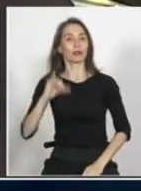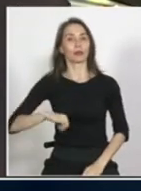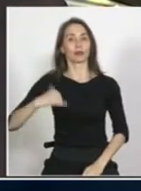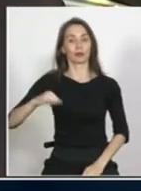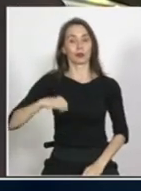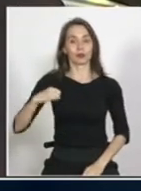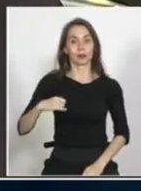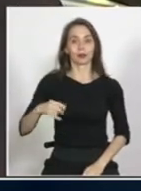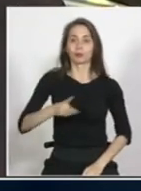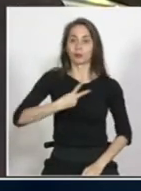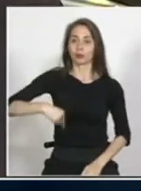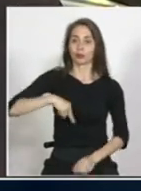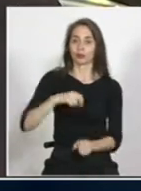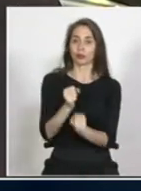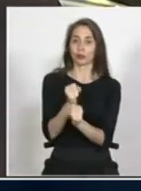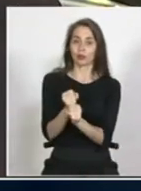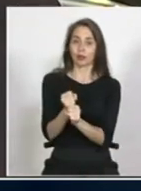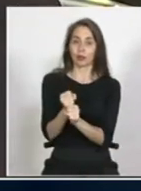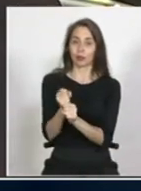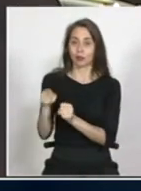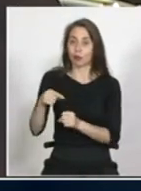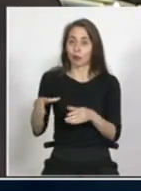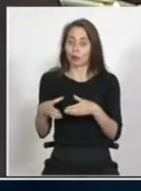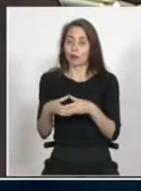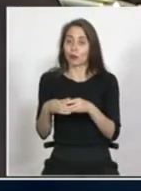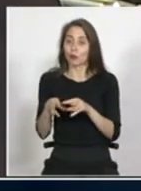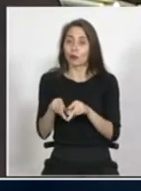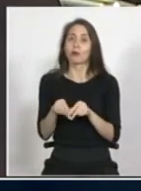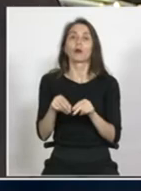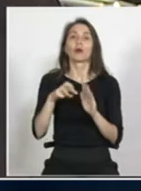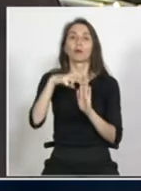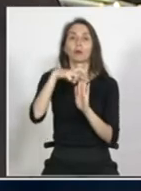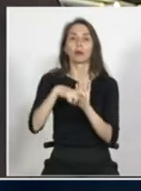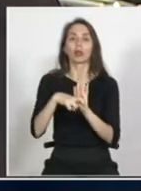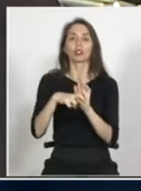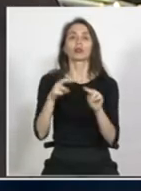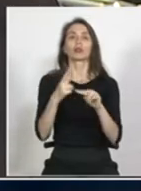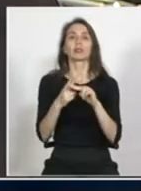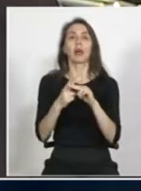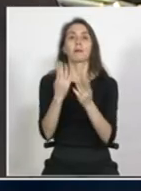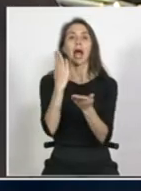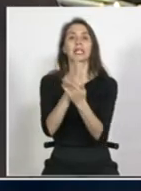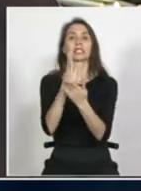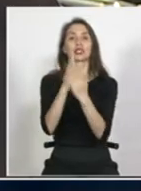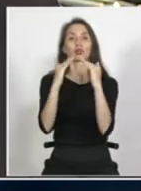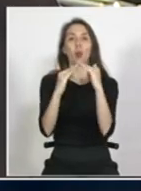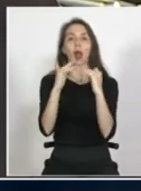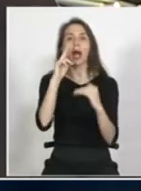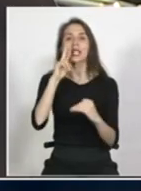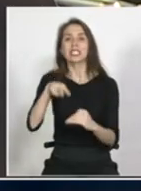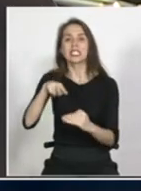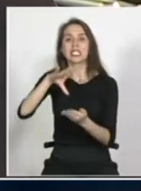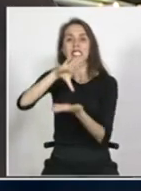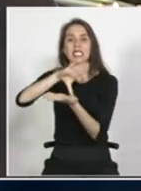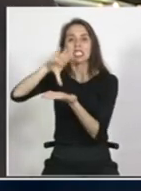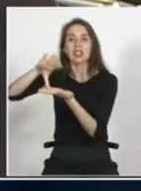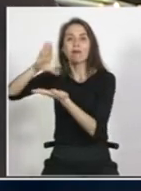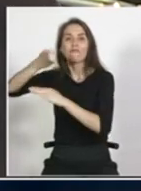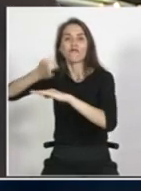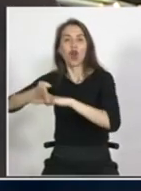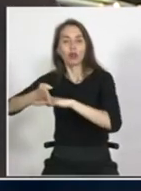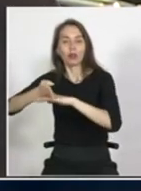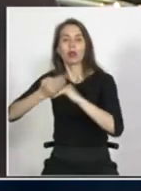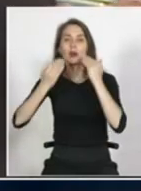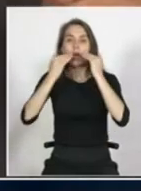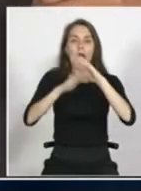El trabajo en colegios se ha realizado principalmente en un proyecto que llama Escuelas Sin Fronteras. El trabajo que realiza incluye tanto a los niños